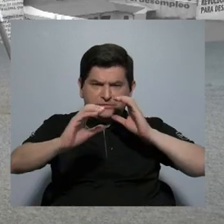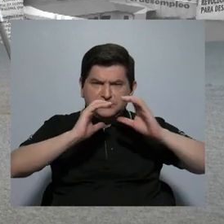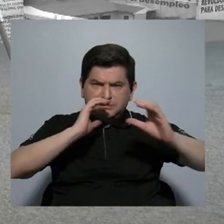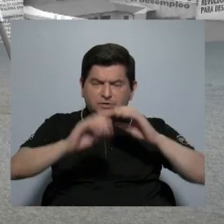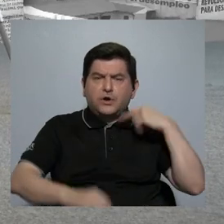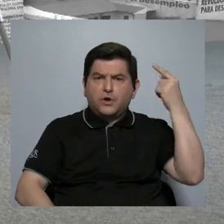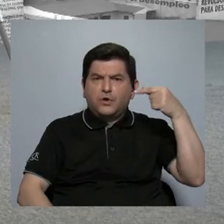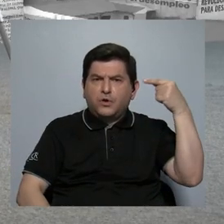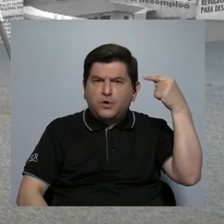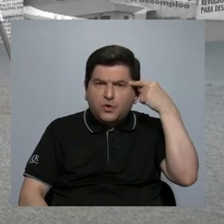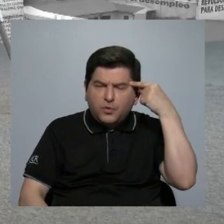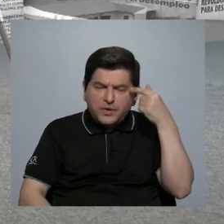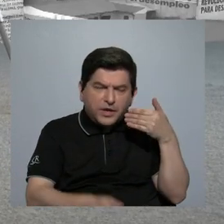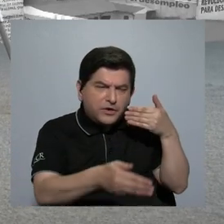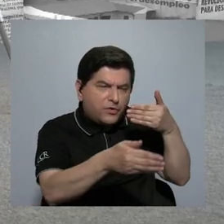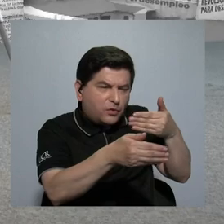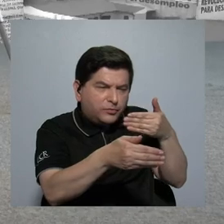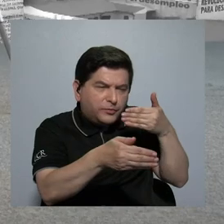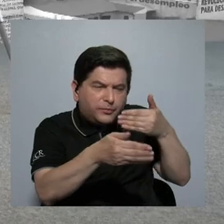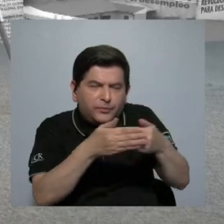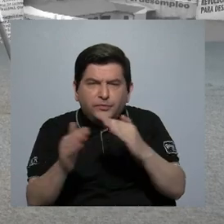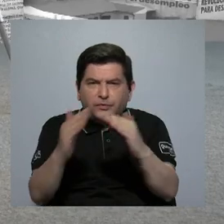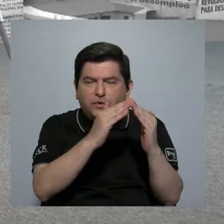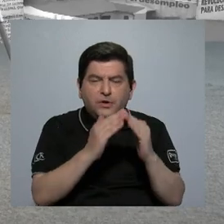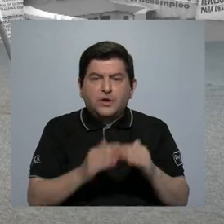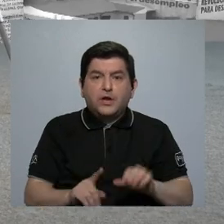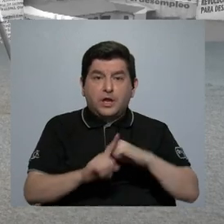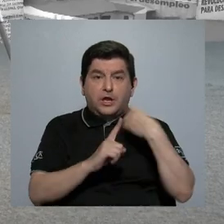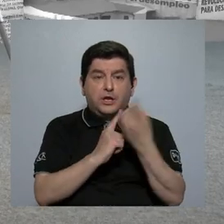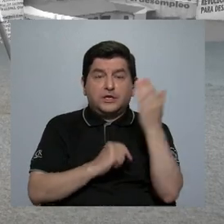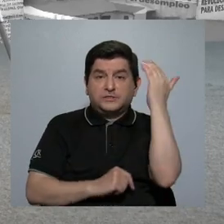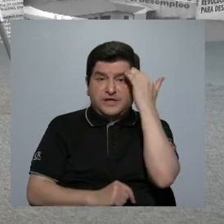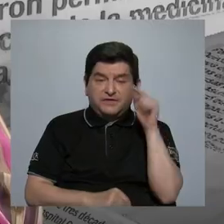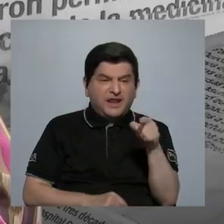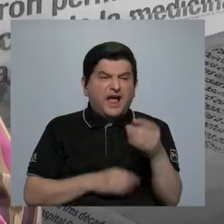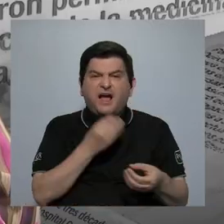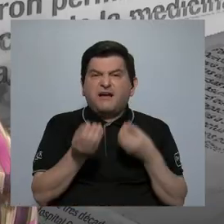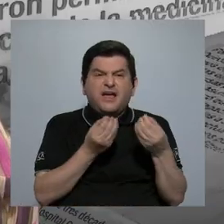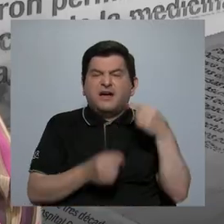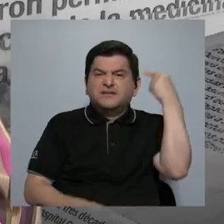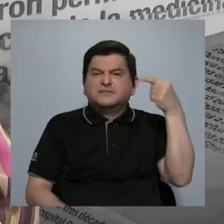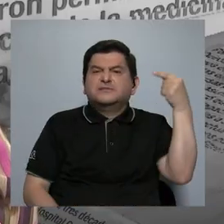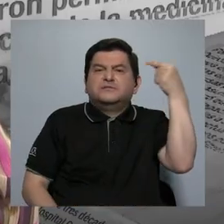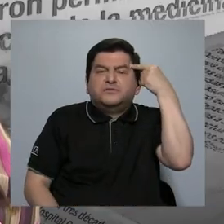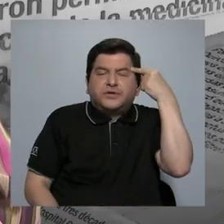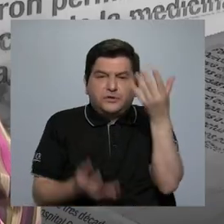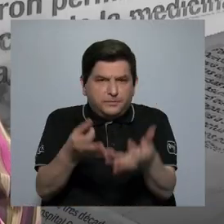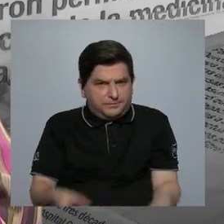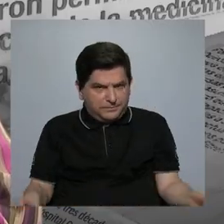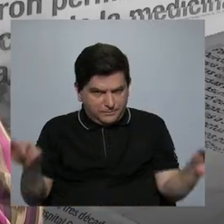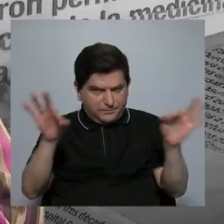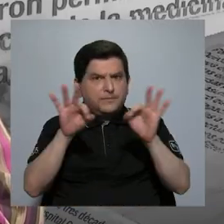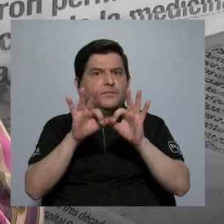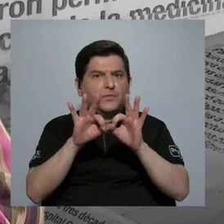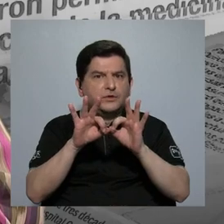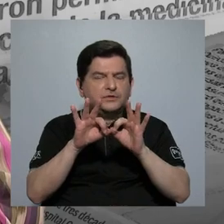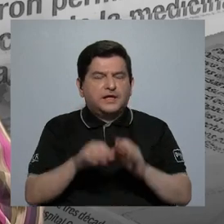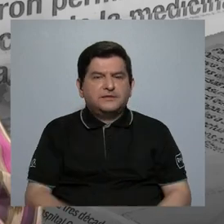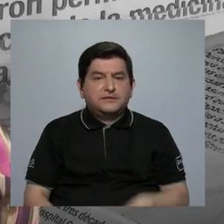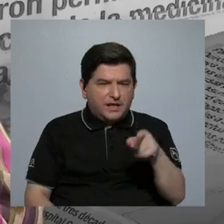el gobierno se acerque a las comunidades y la sociedad conozca qué está haciendo. Entonces creo que sí es importante